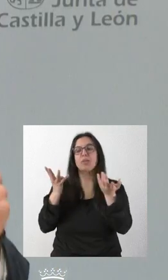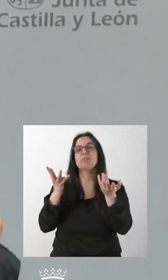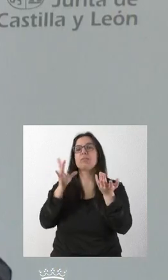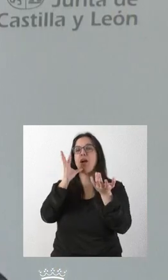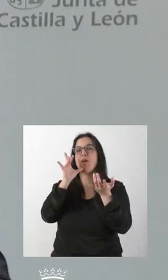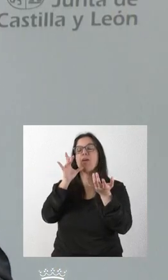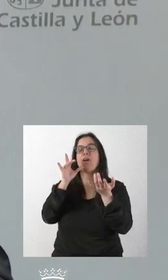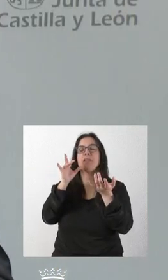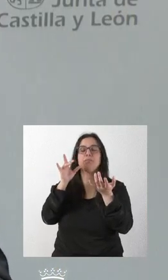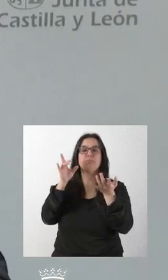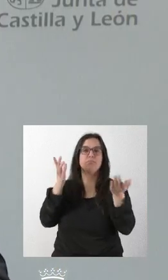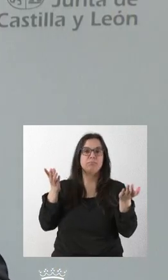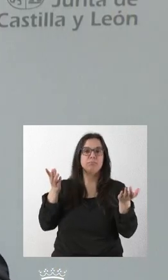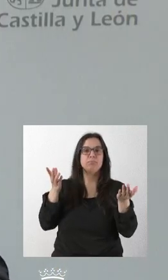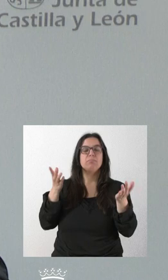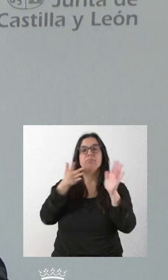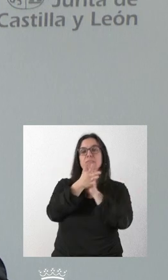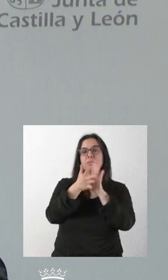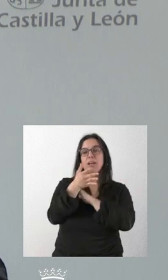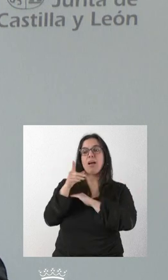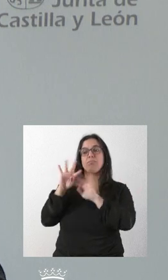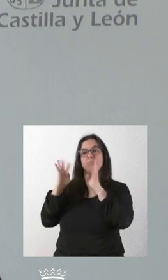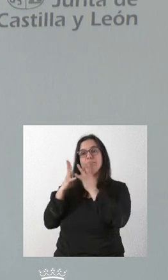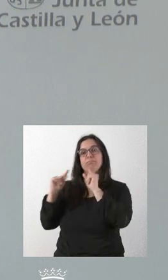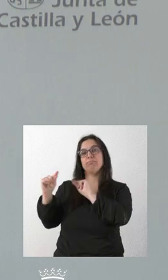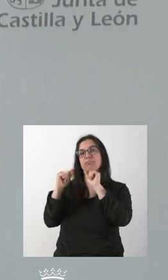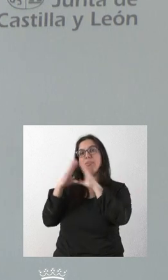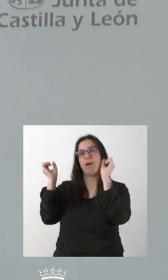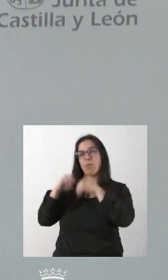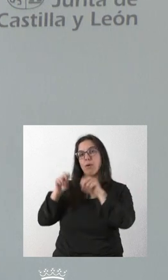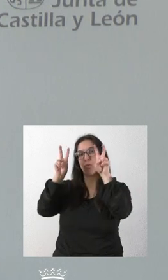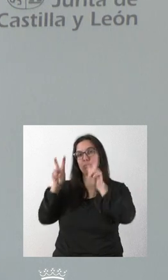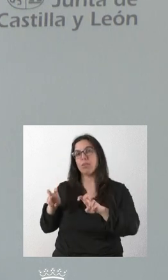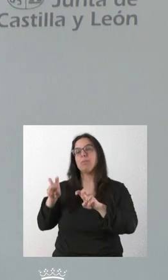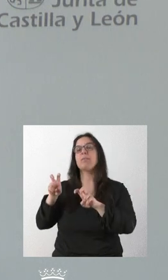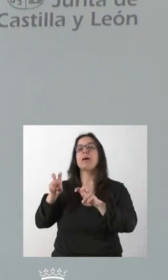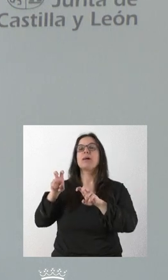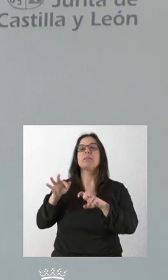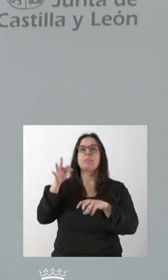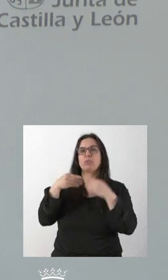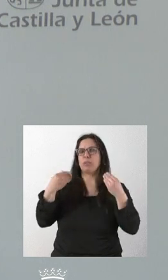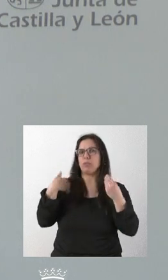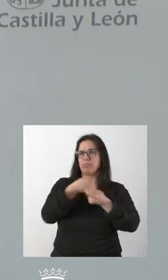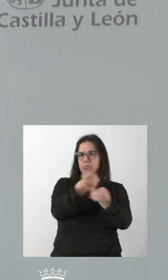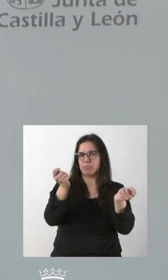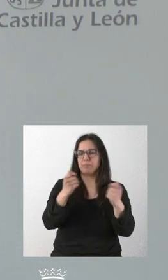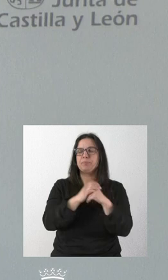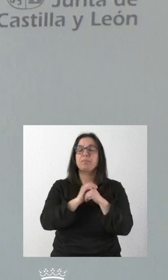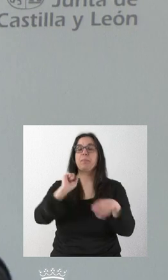cuenta de los temas que han sido objeto de acuerdo en el mismo y que la documentación les ha sido entregada. En primer lugar,